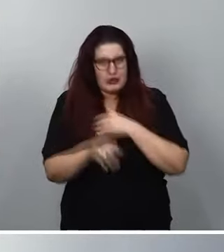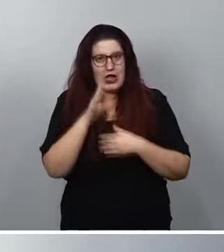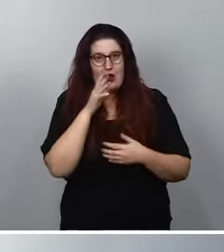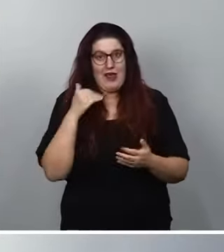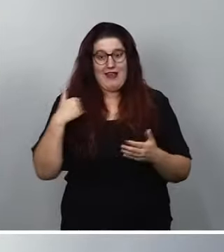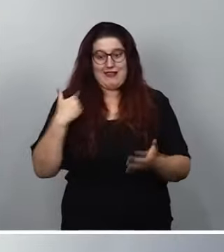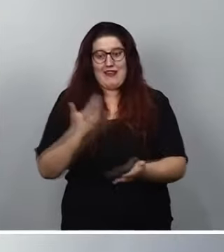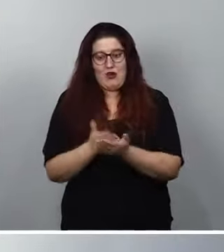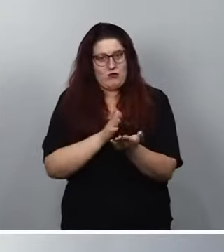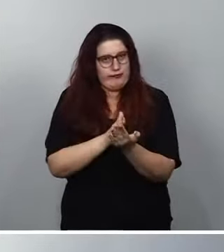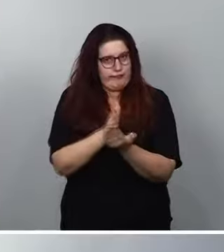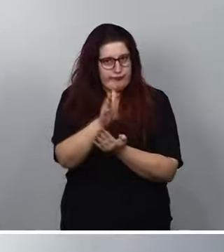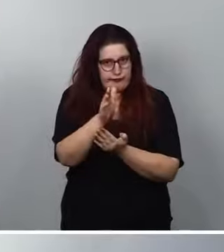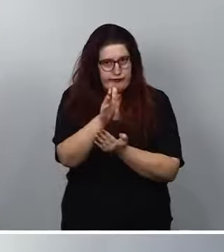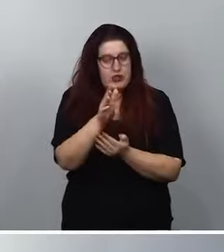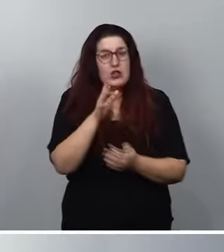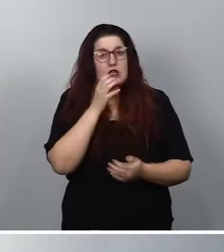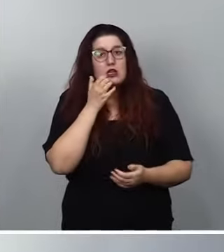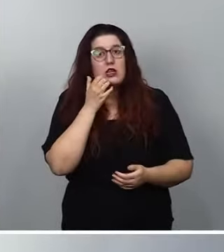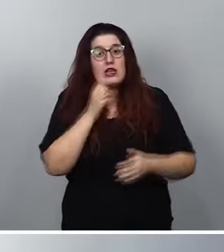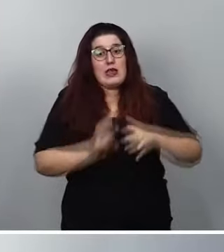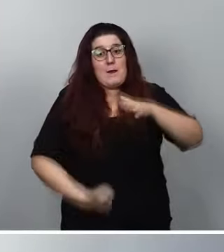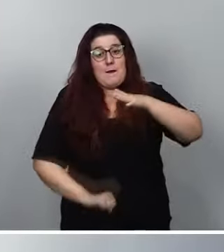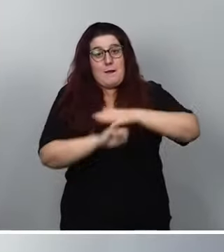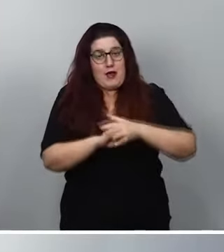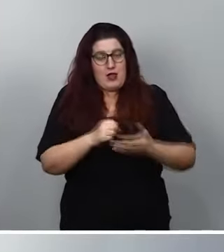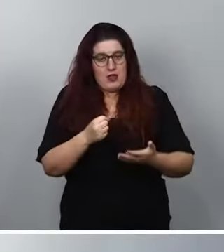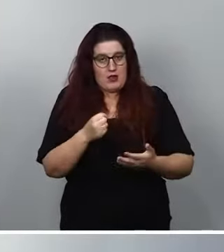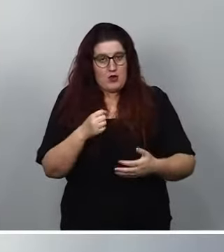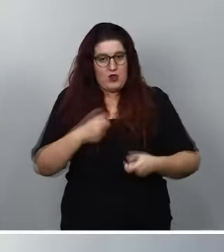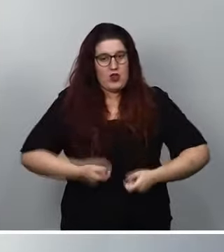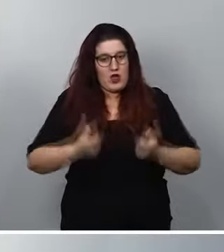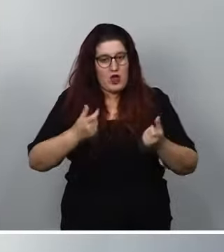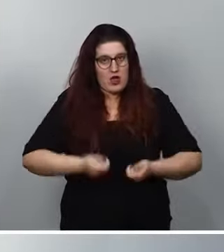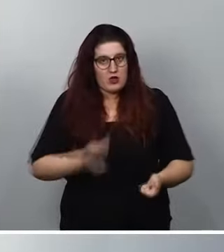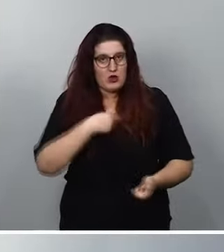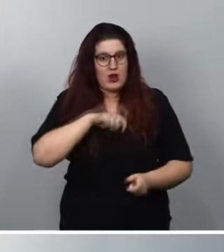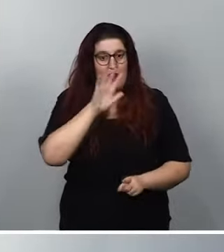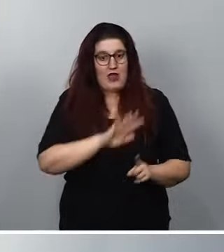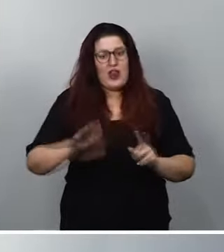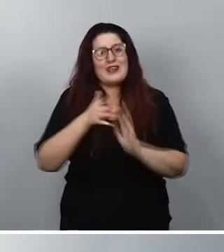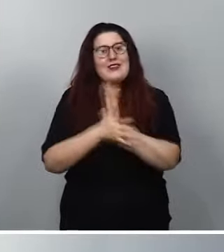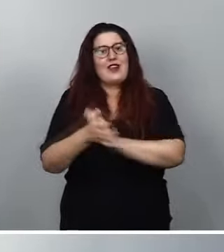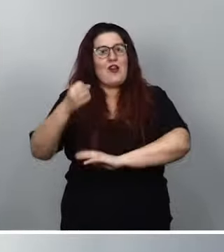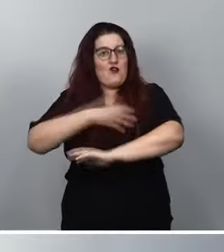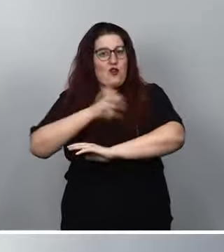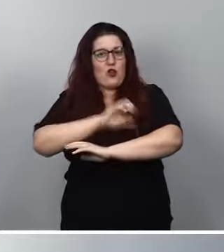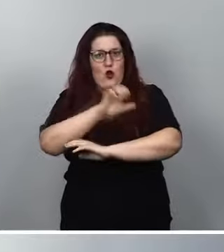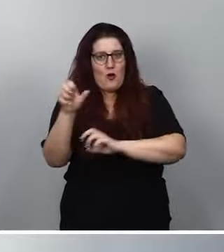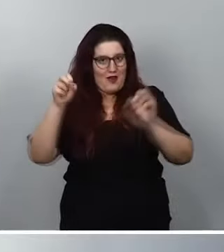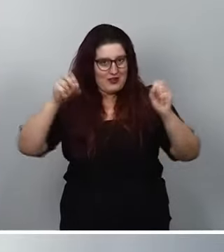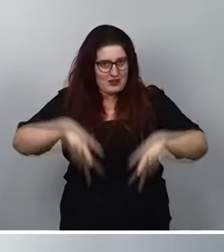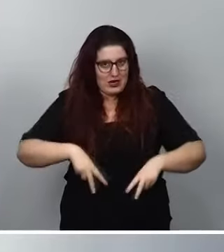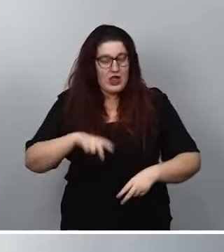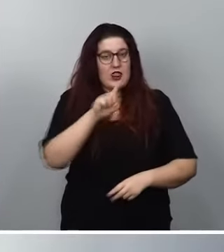En concreto, el techo de gasto nacional, es decir, sin fondos europeos, se situará en